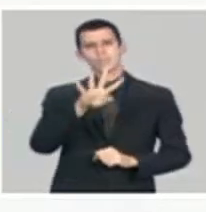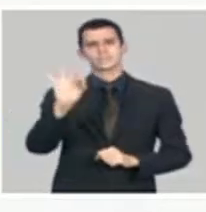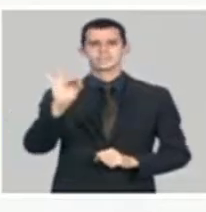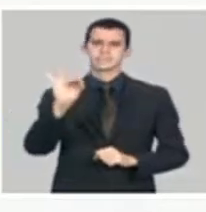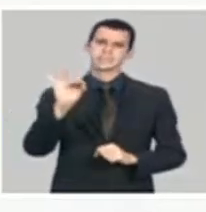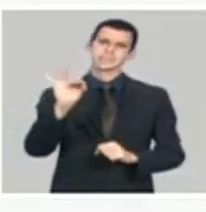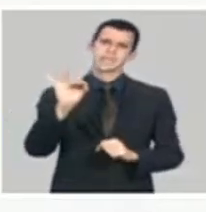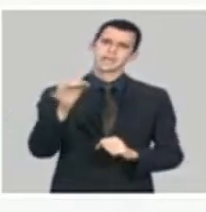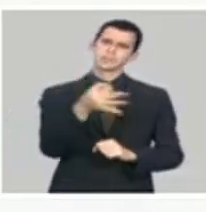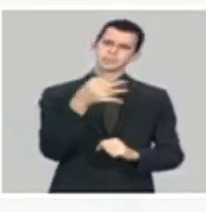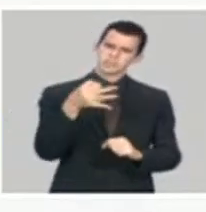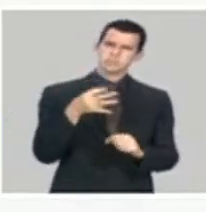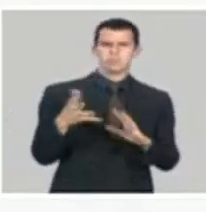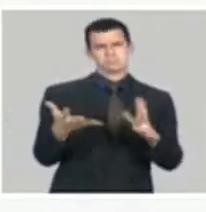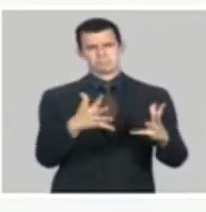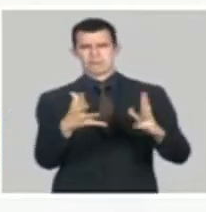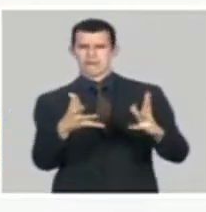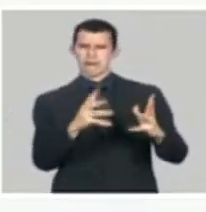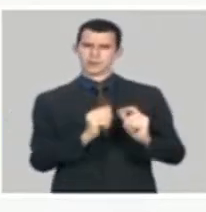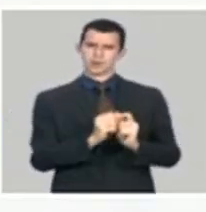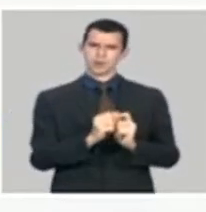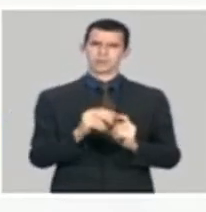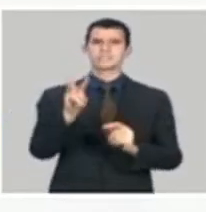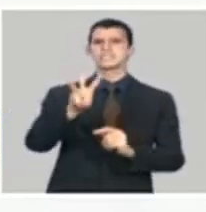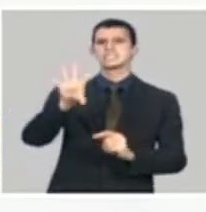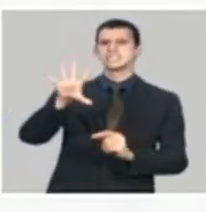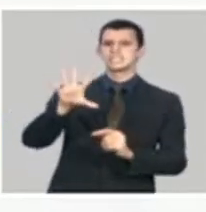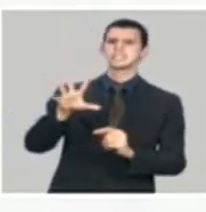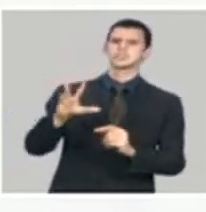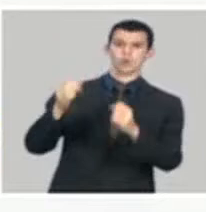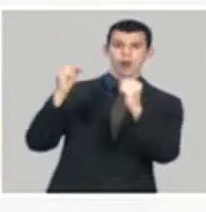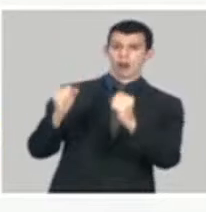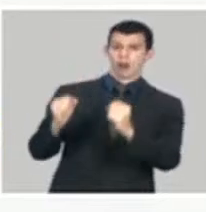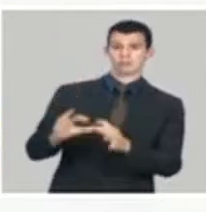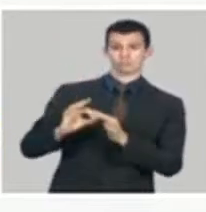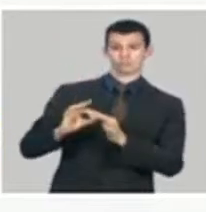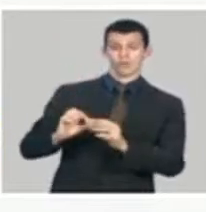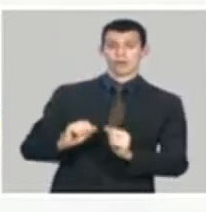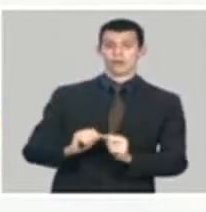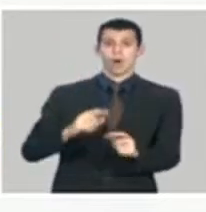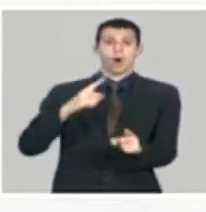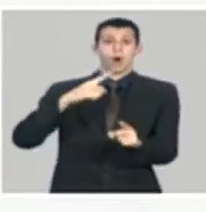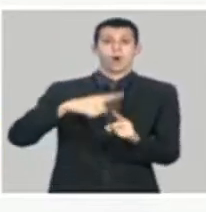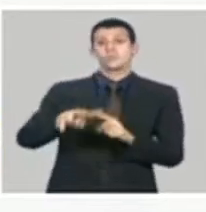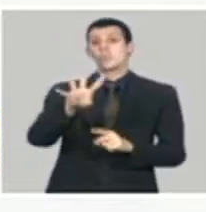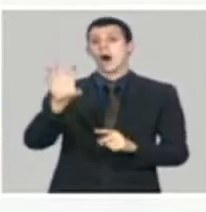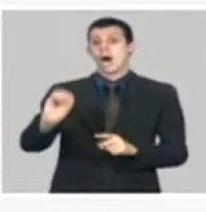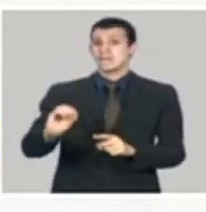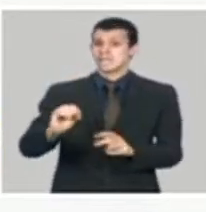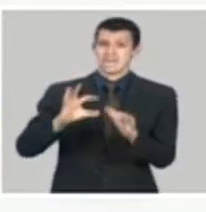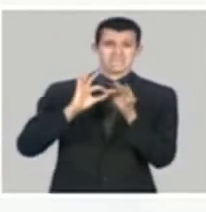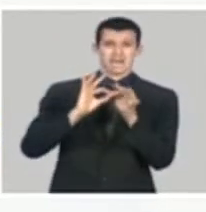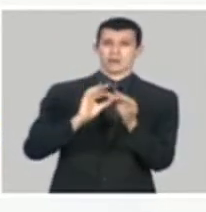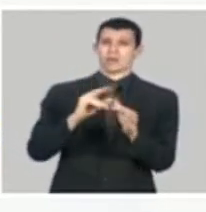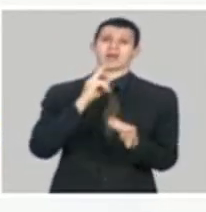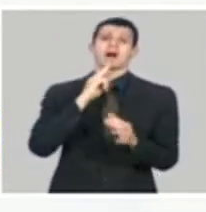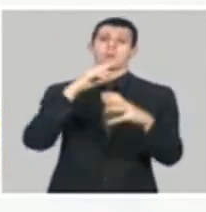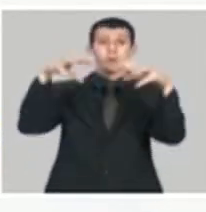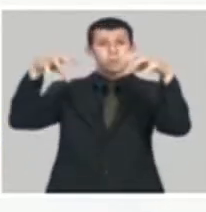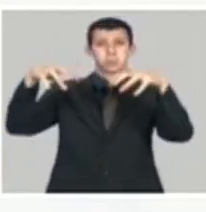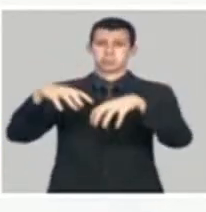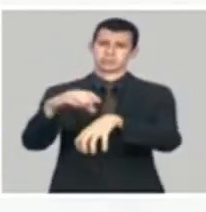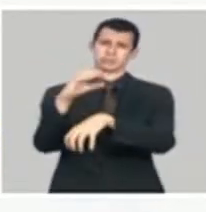35 severas y 40 extremos. Y un municipio con categoría húmeda sola en el país, que es Fran País,